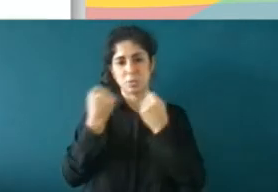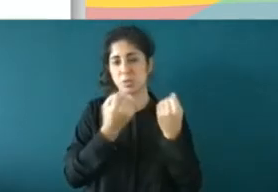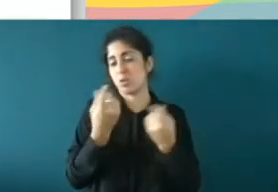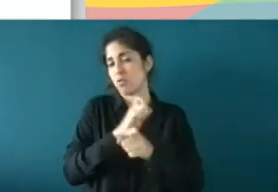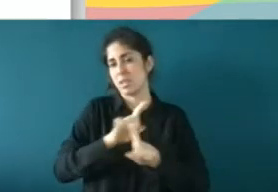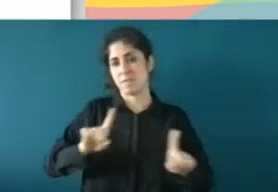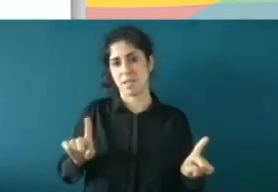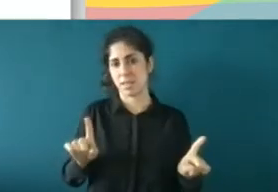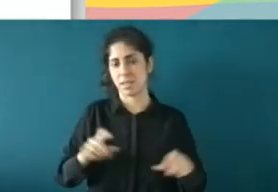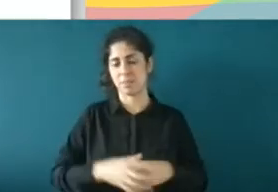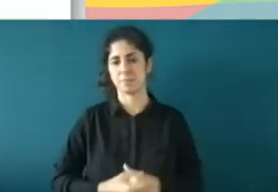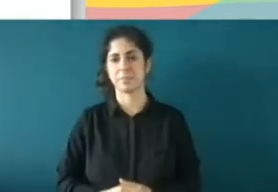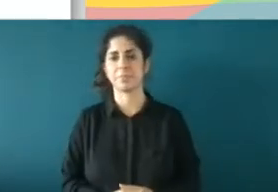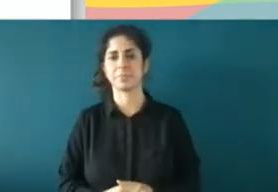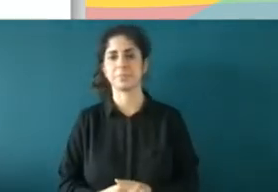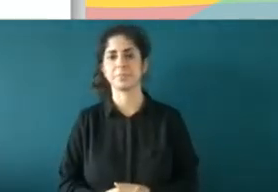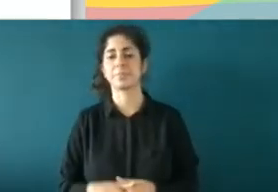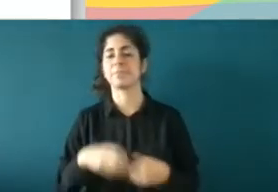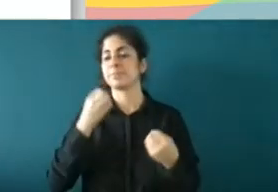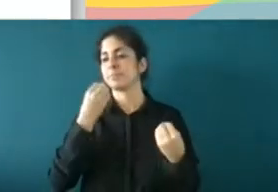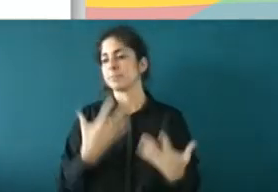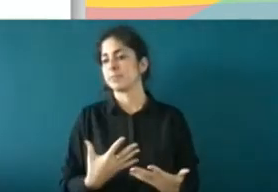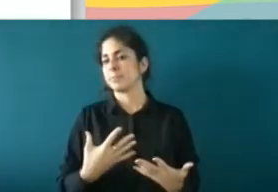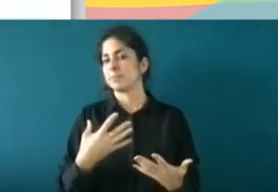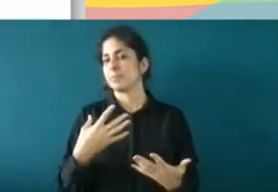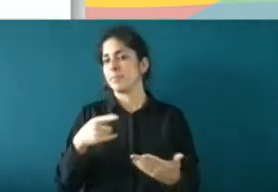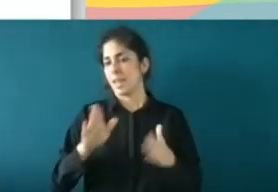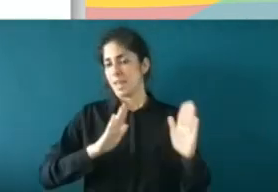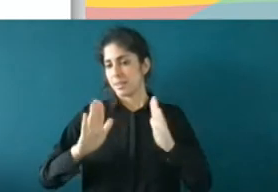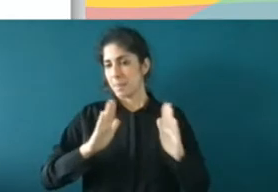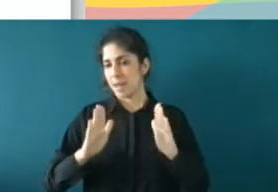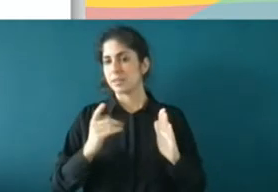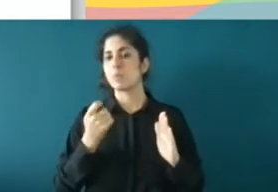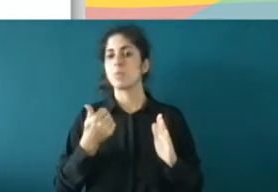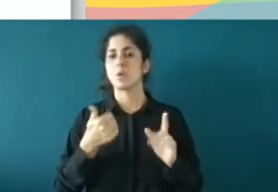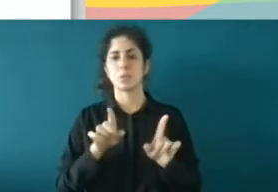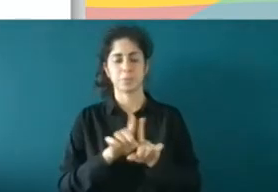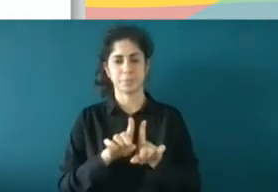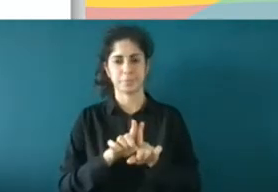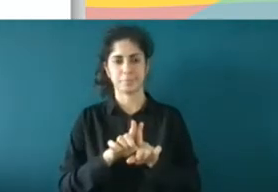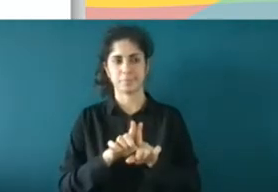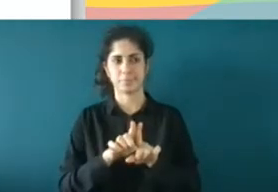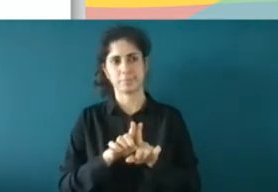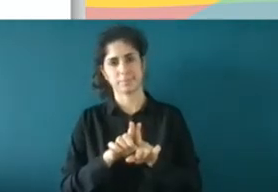Bueno esta esta parte va un poco ahora más hacia mí